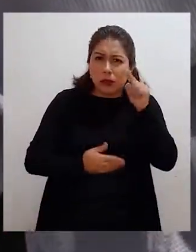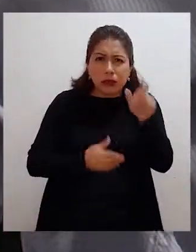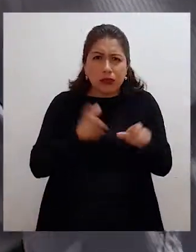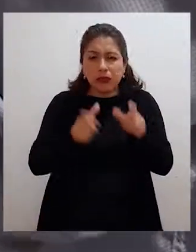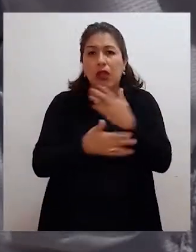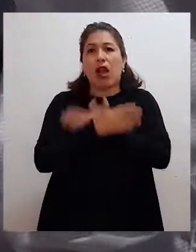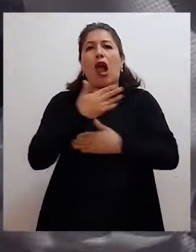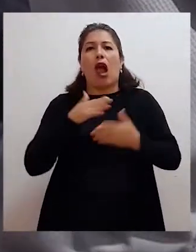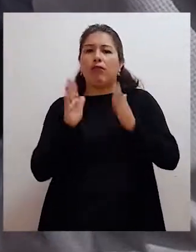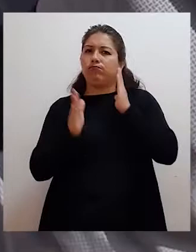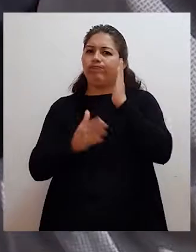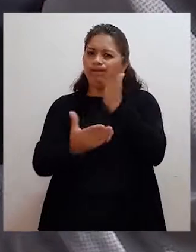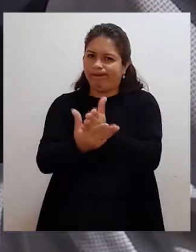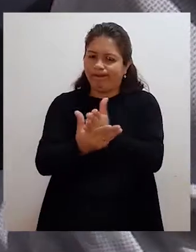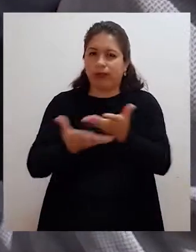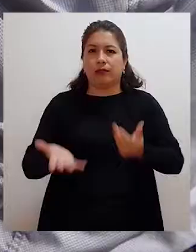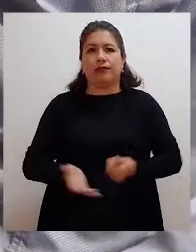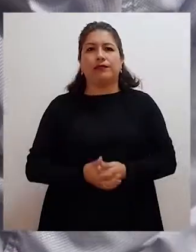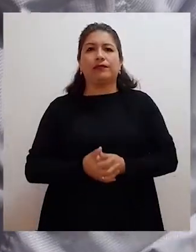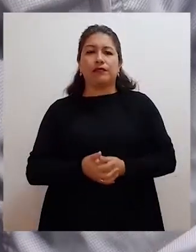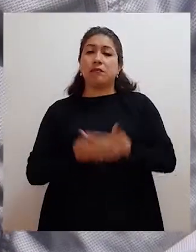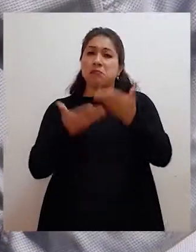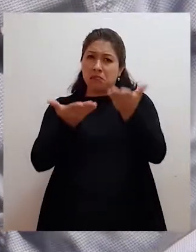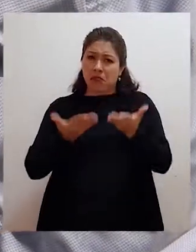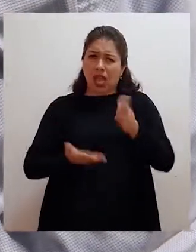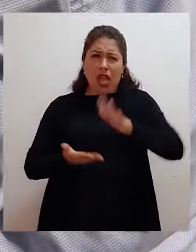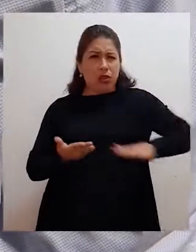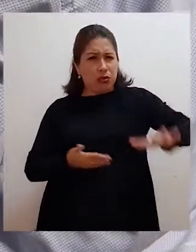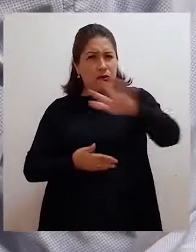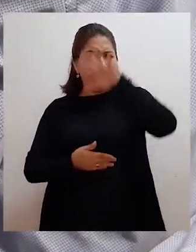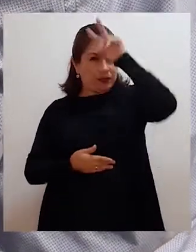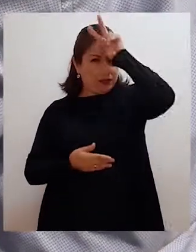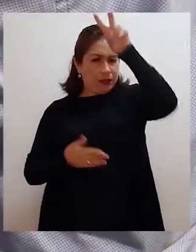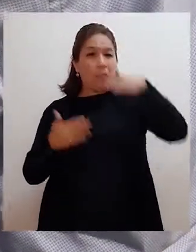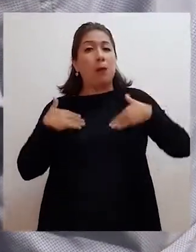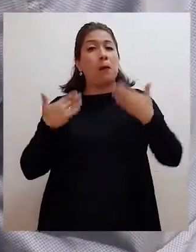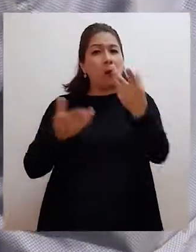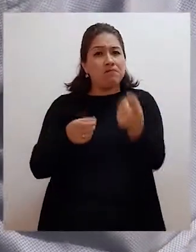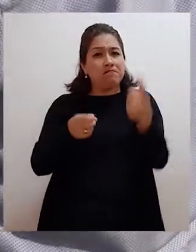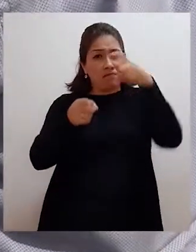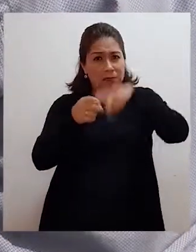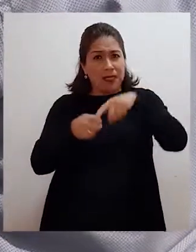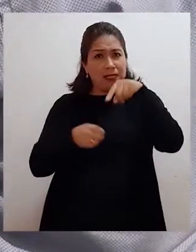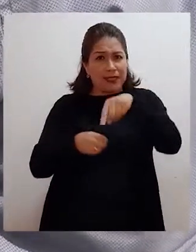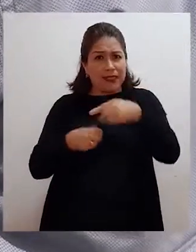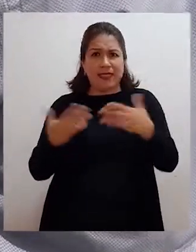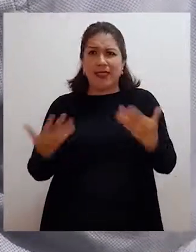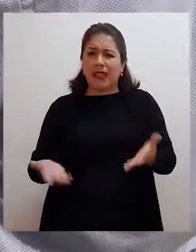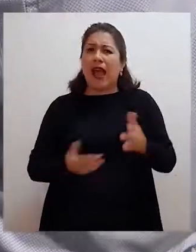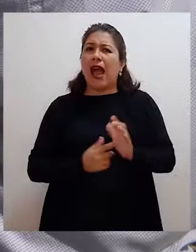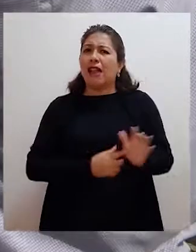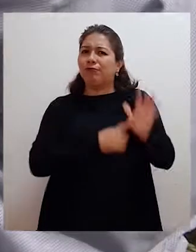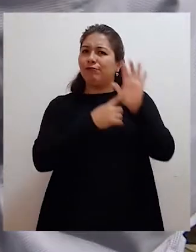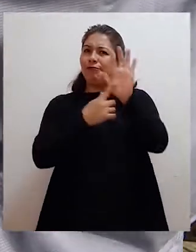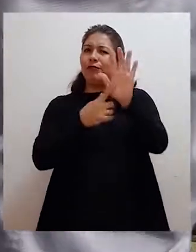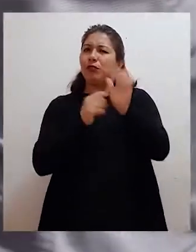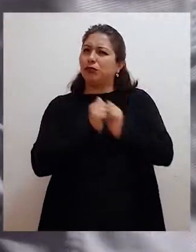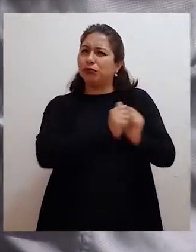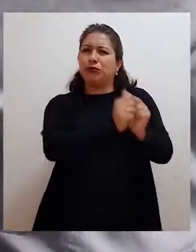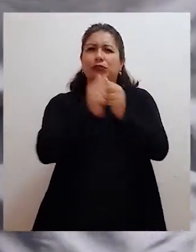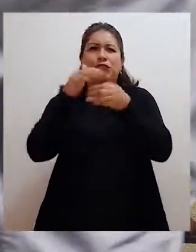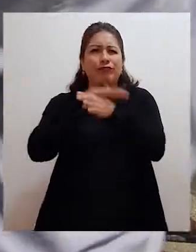Entonces los invitamos a la ciudadanía en general a participar en esta campaña juntos por la